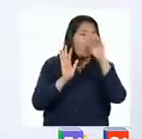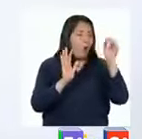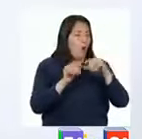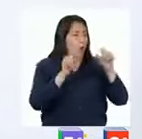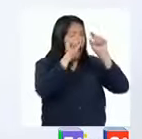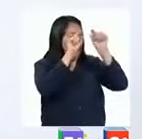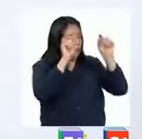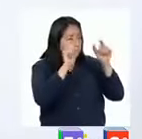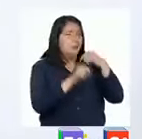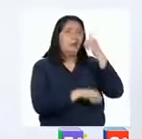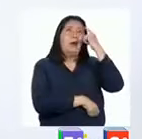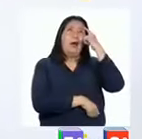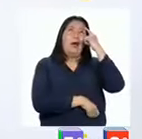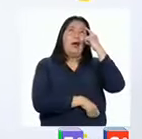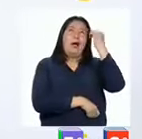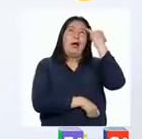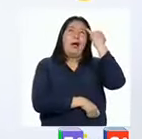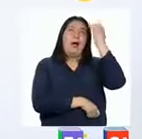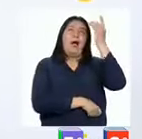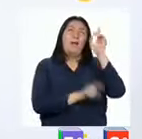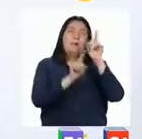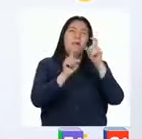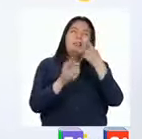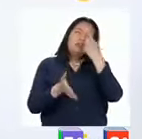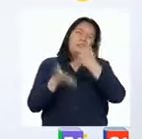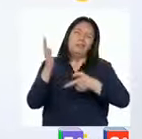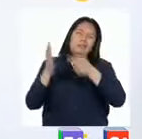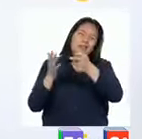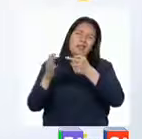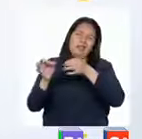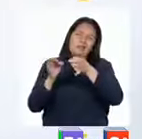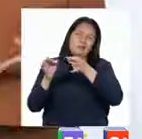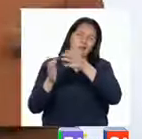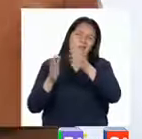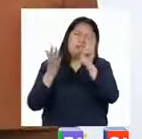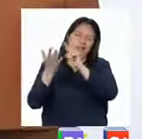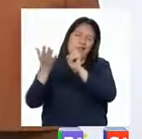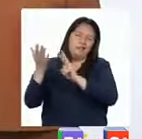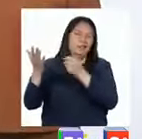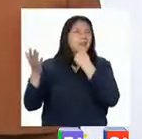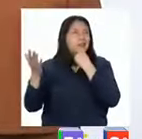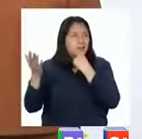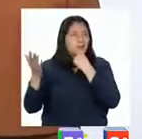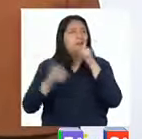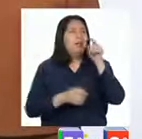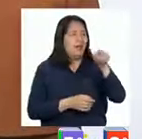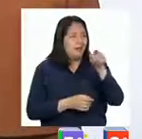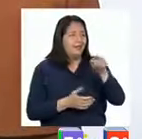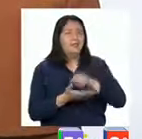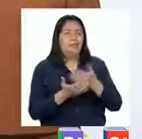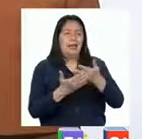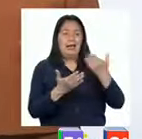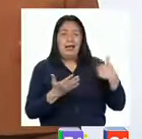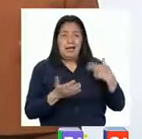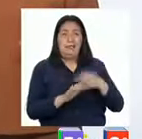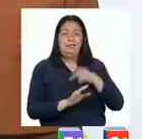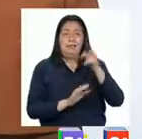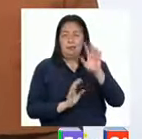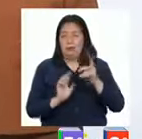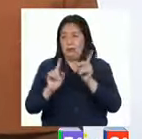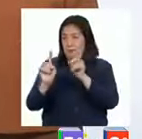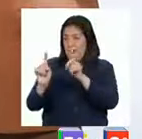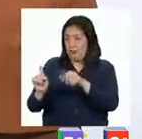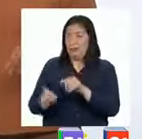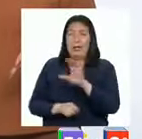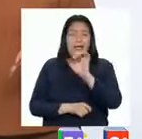subtítulos, podemos hacernos la pregunta, ¿de qué tratará el texto que leeremos? Justamente antes del programa hice esta